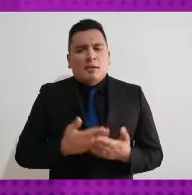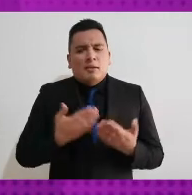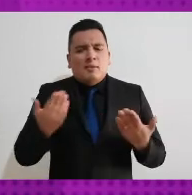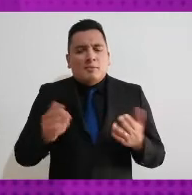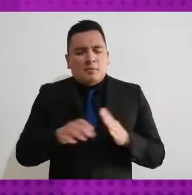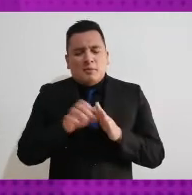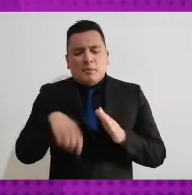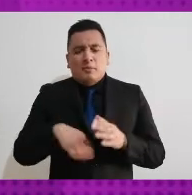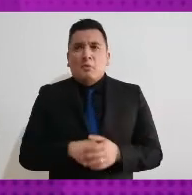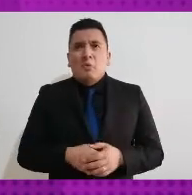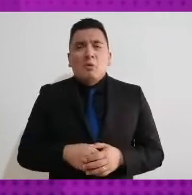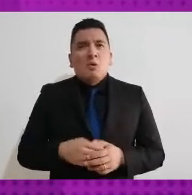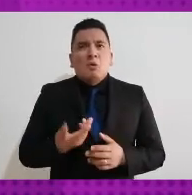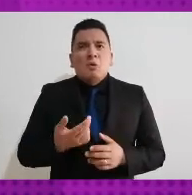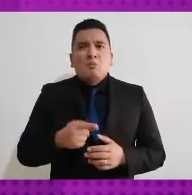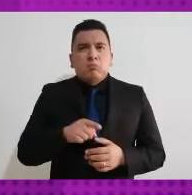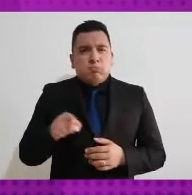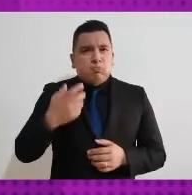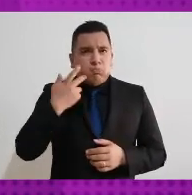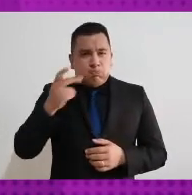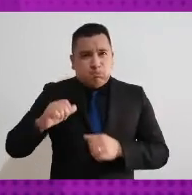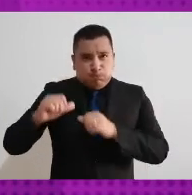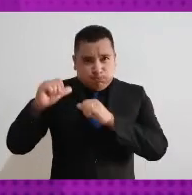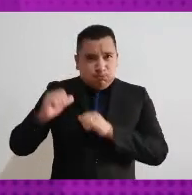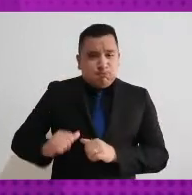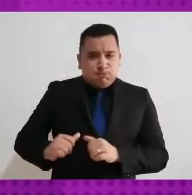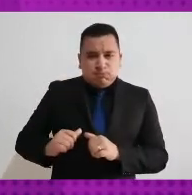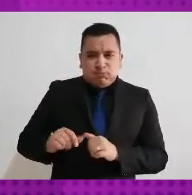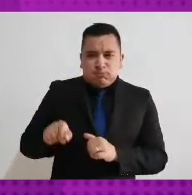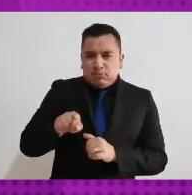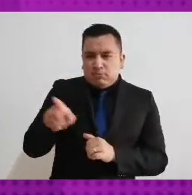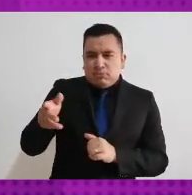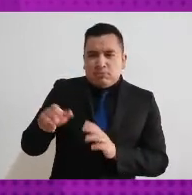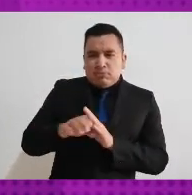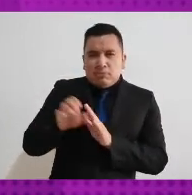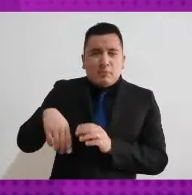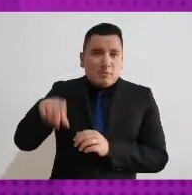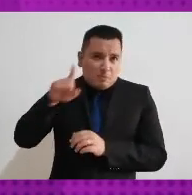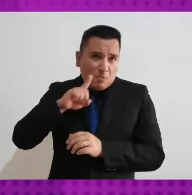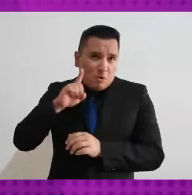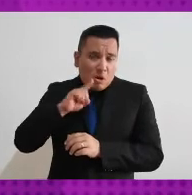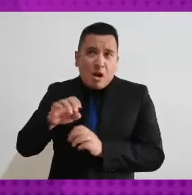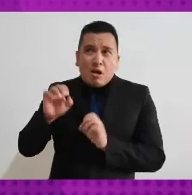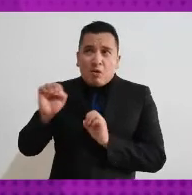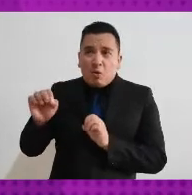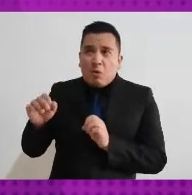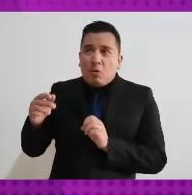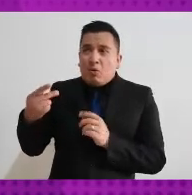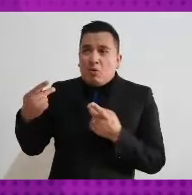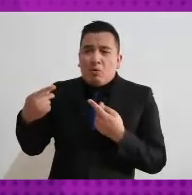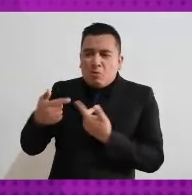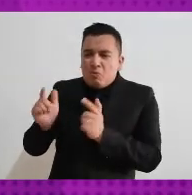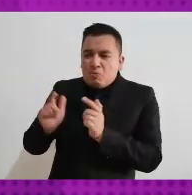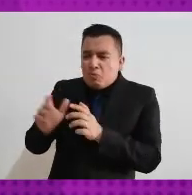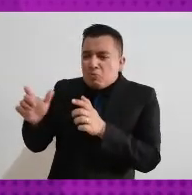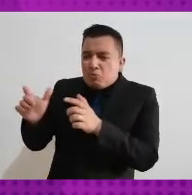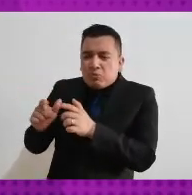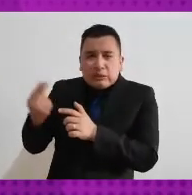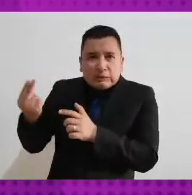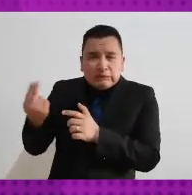a ejercer un cargo público de estos grupos históricamente vulnerados especialmente en su derecho a ser votado?